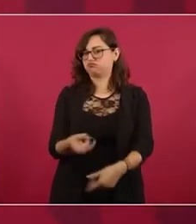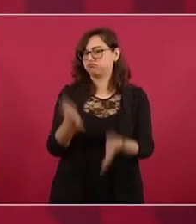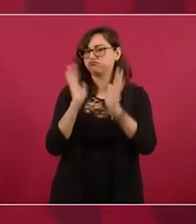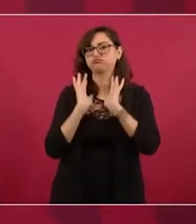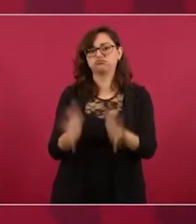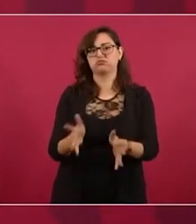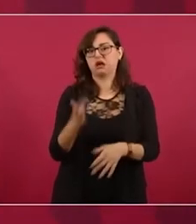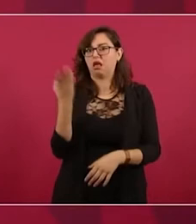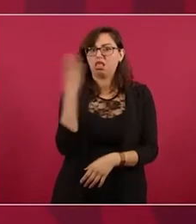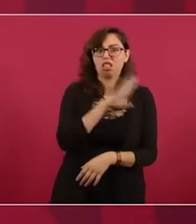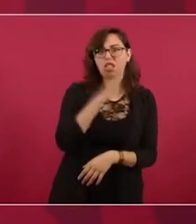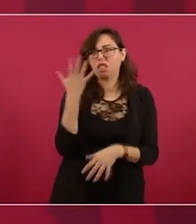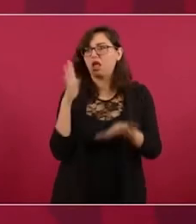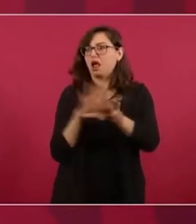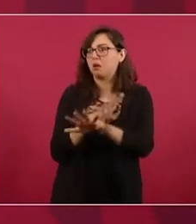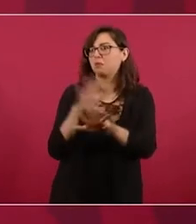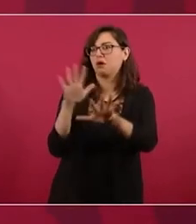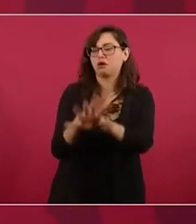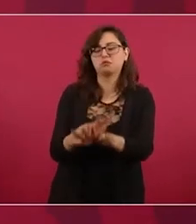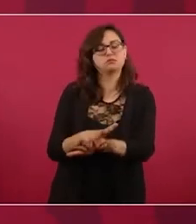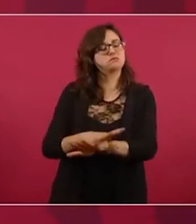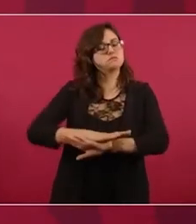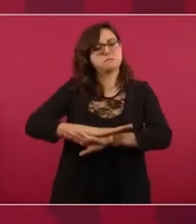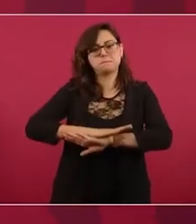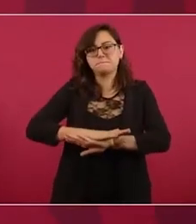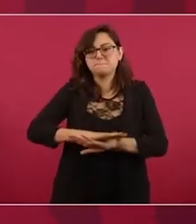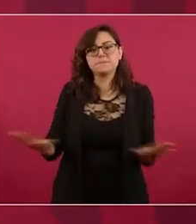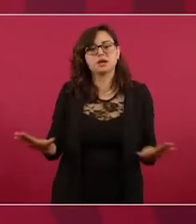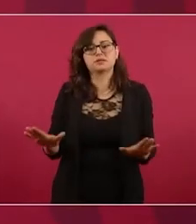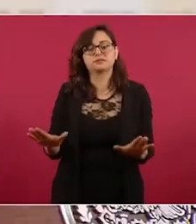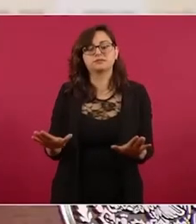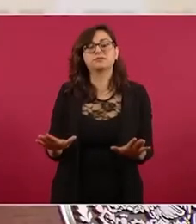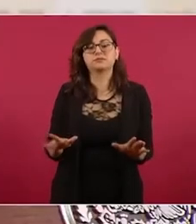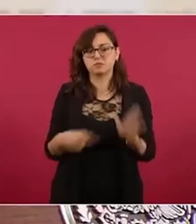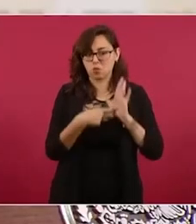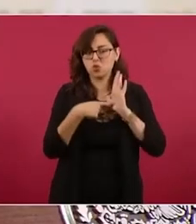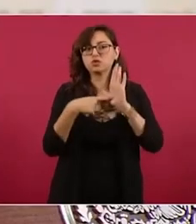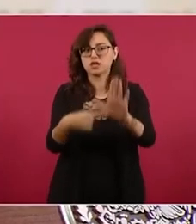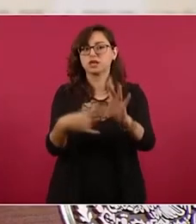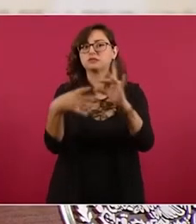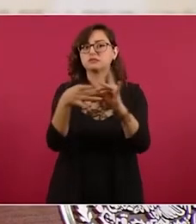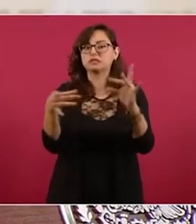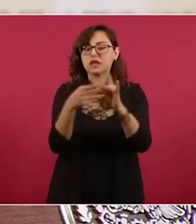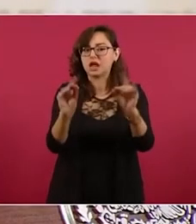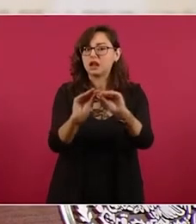el porqué sobre todo por el daño a la salud